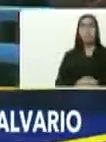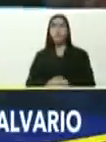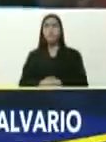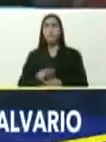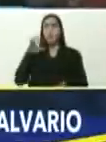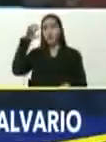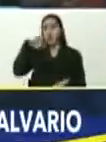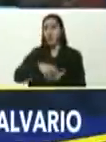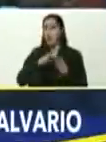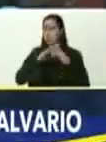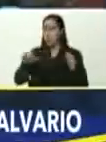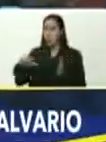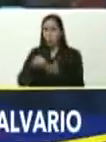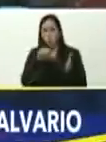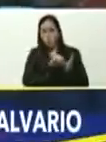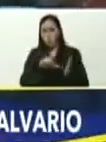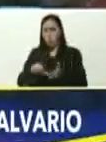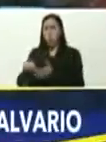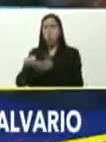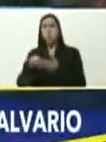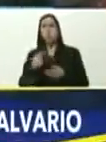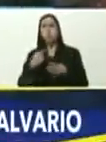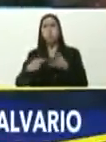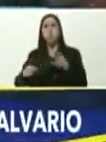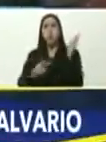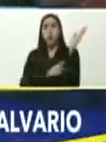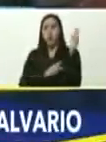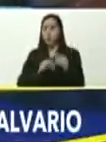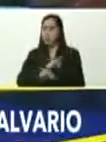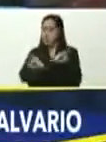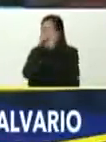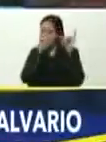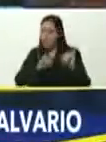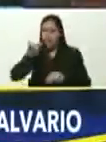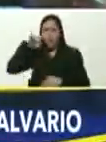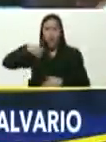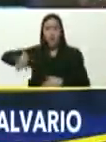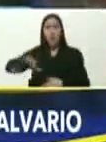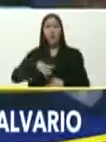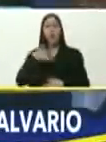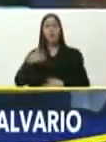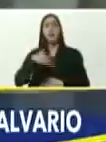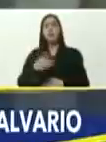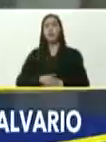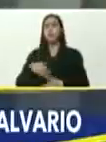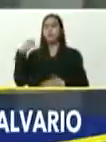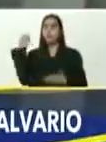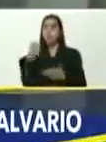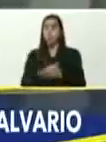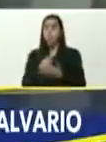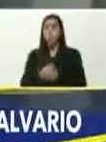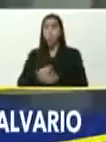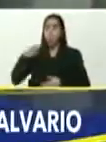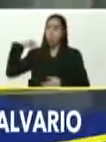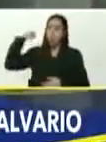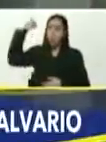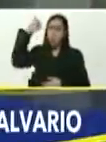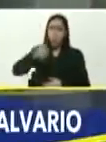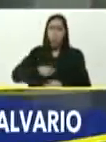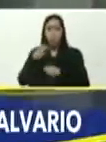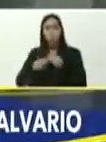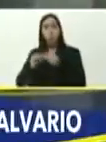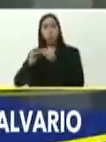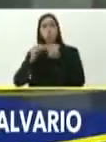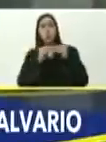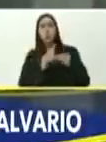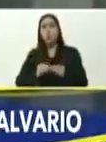centro de Caracas, Santa Rosalía, está feliz, por esta lucha, de años, en la recuperación,